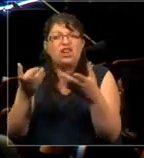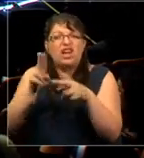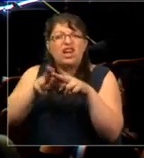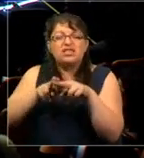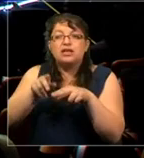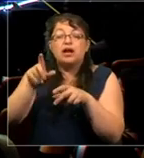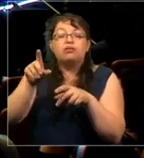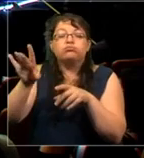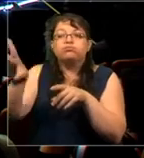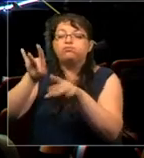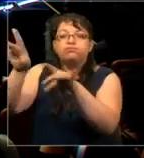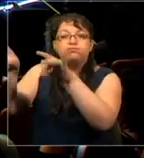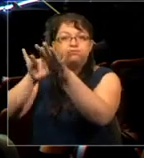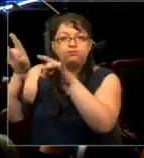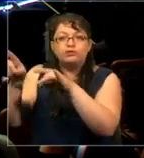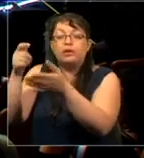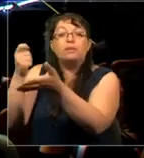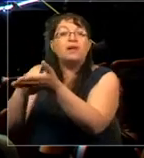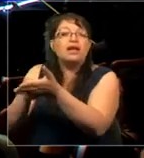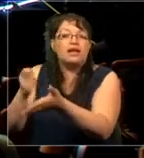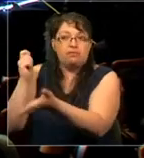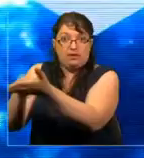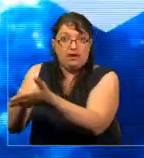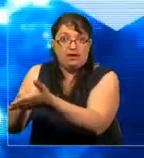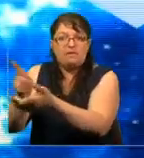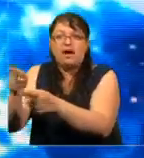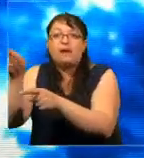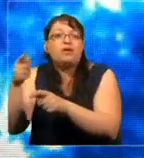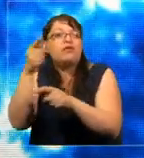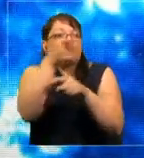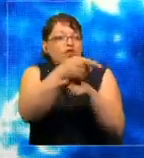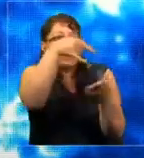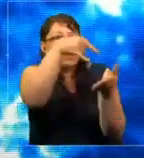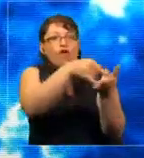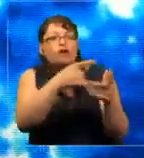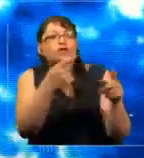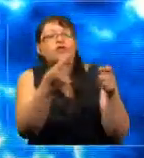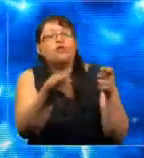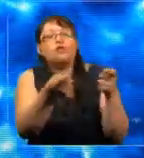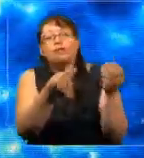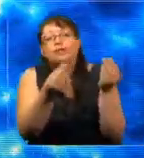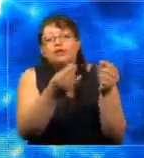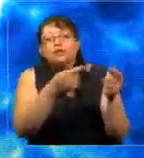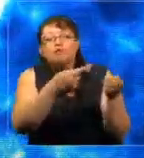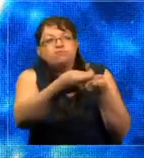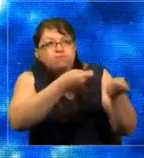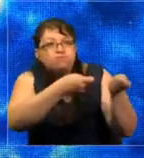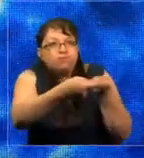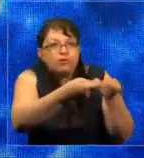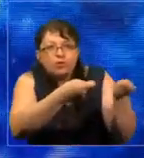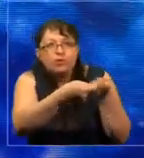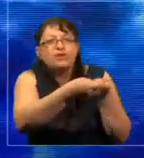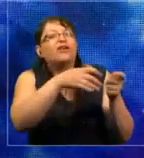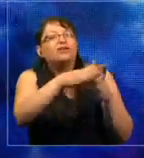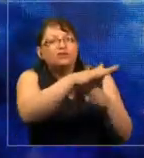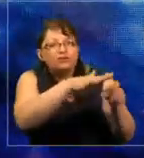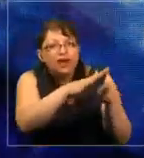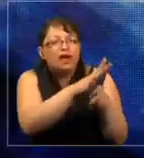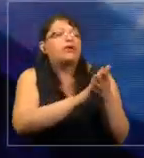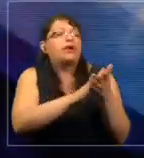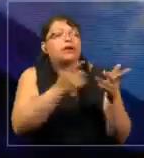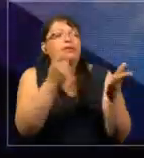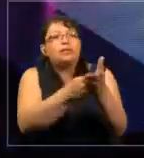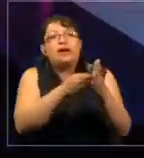lobistas, para que ellos fueran a hablar con los legisladores, para que los influenciaran, para sacarlos a paseos en bote,